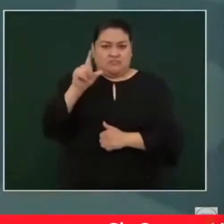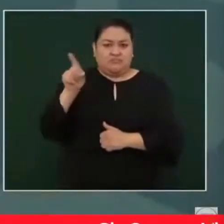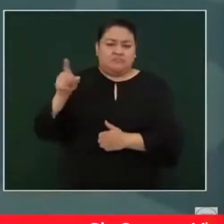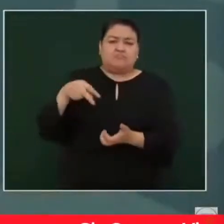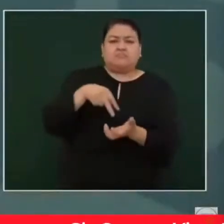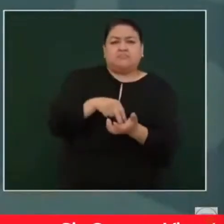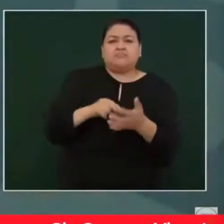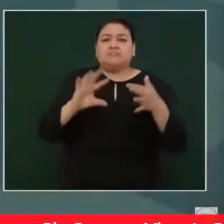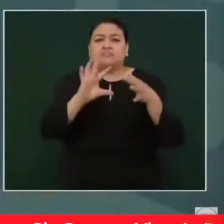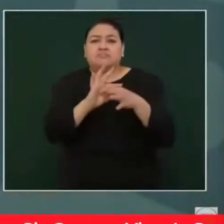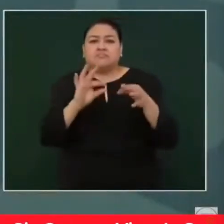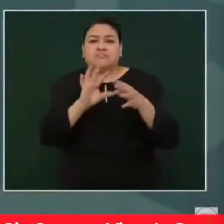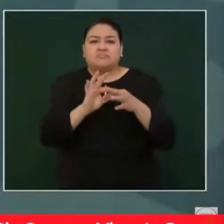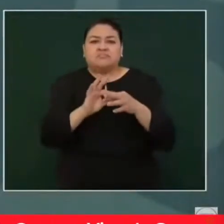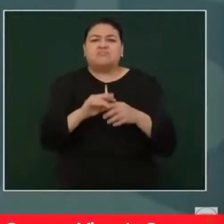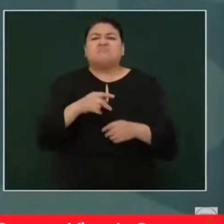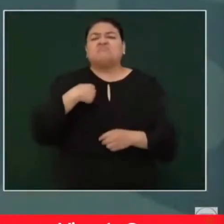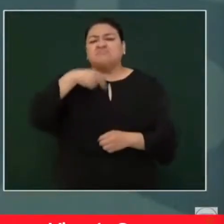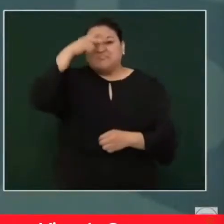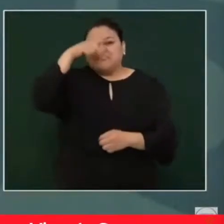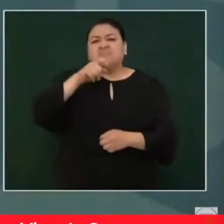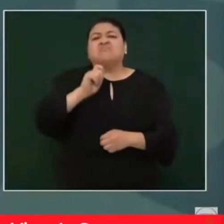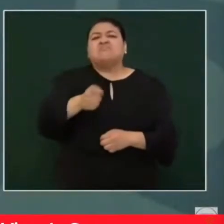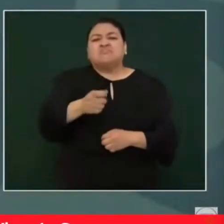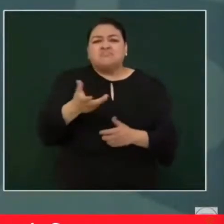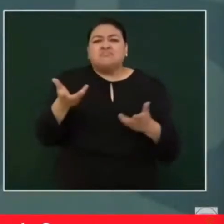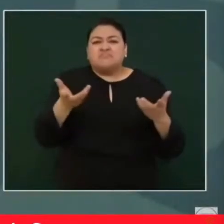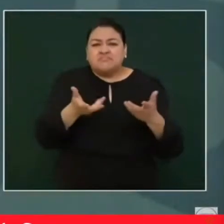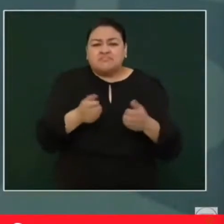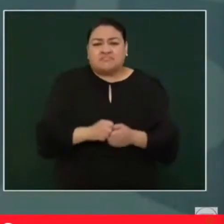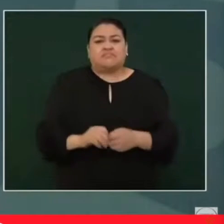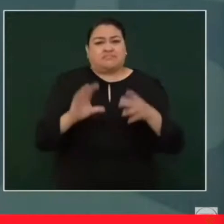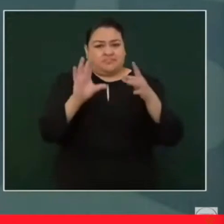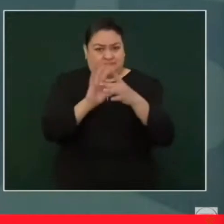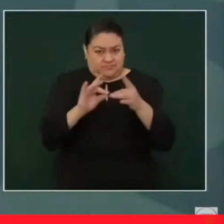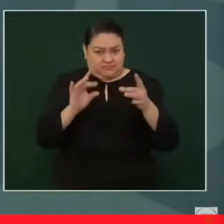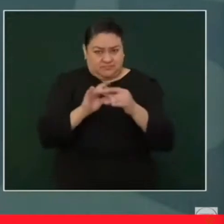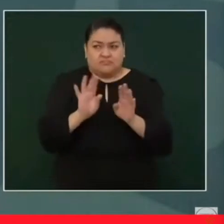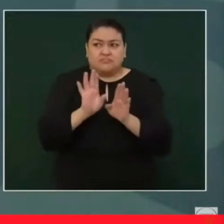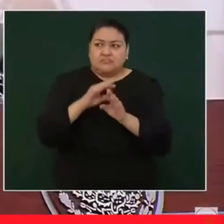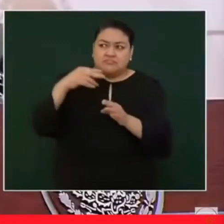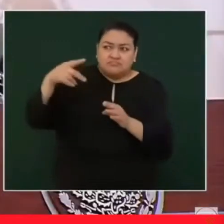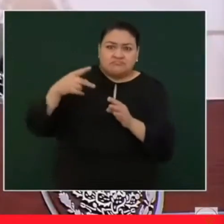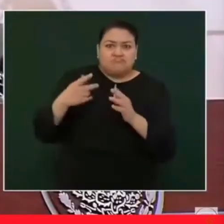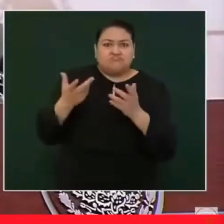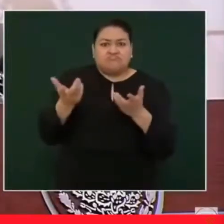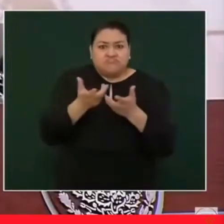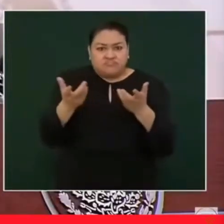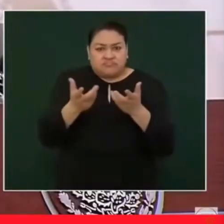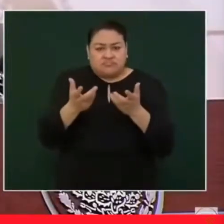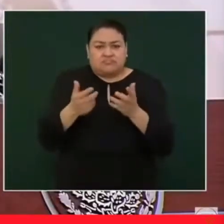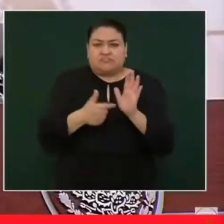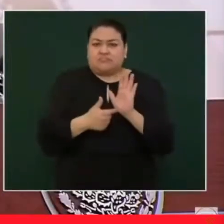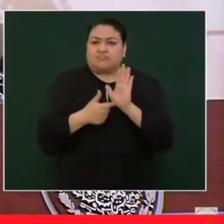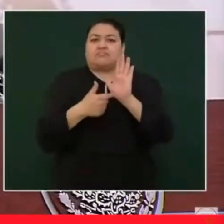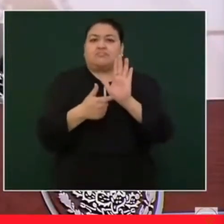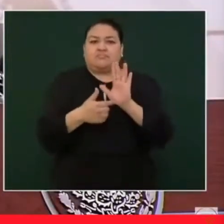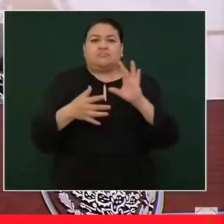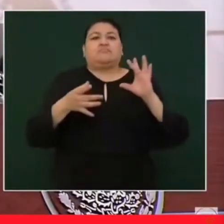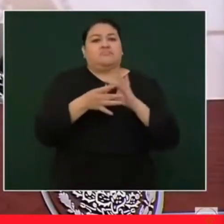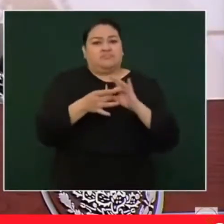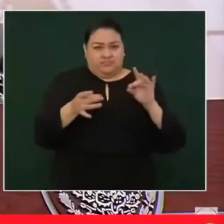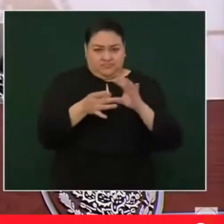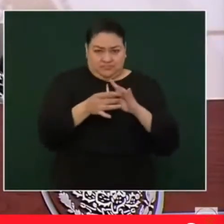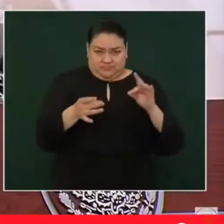sobre lo que se ha avanzado en política